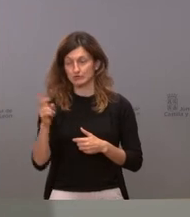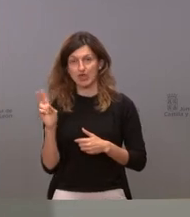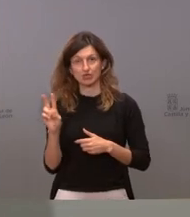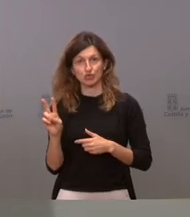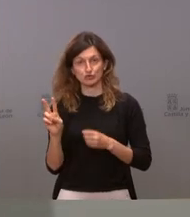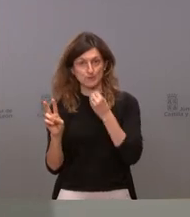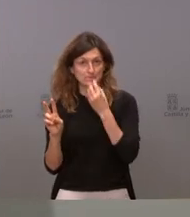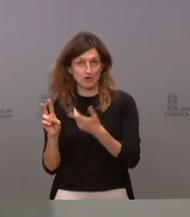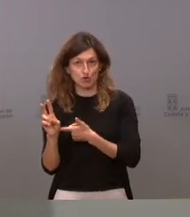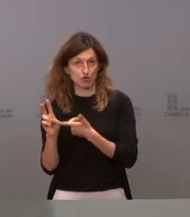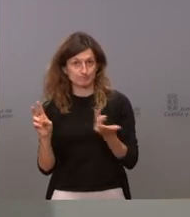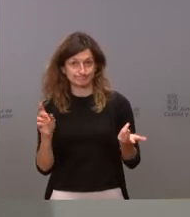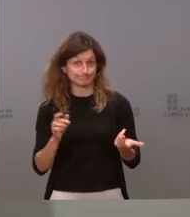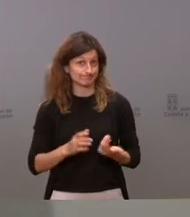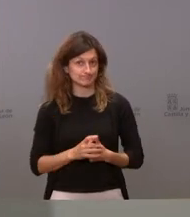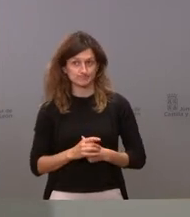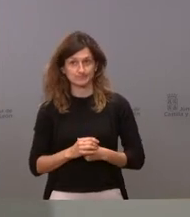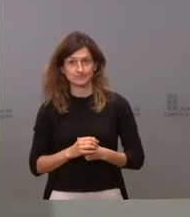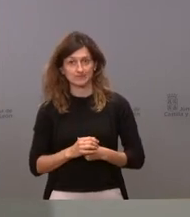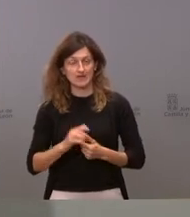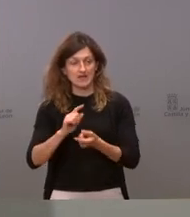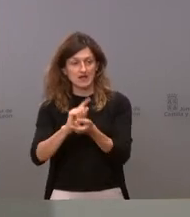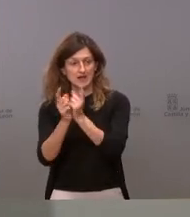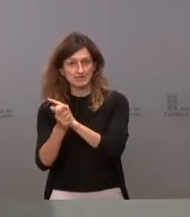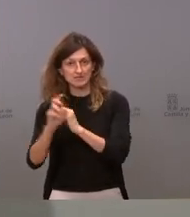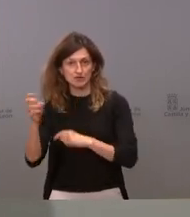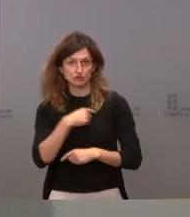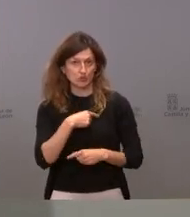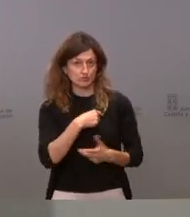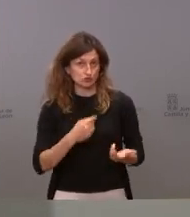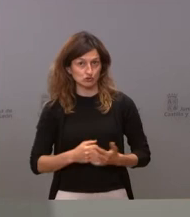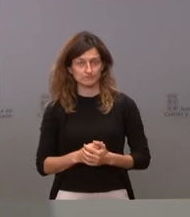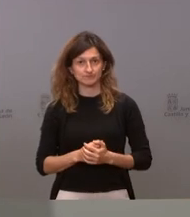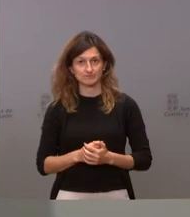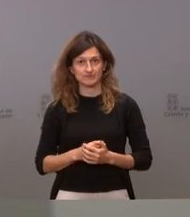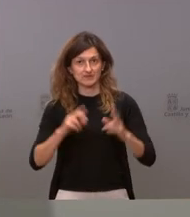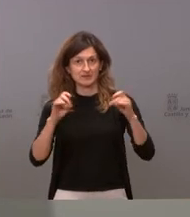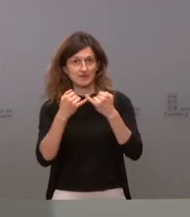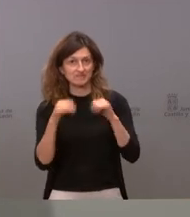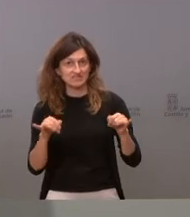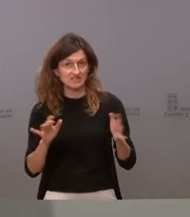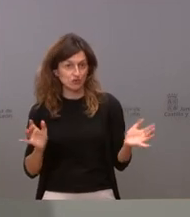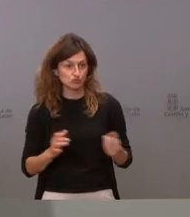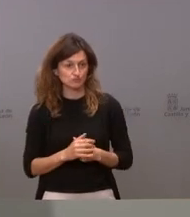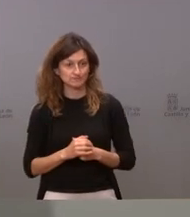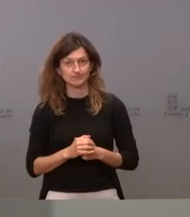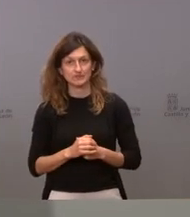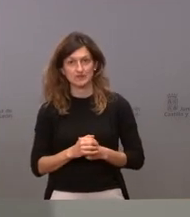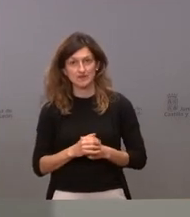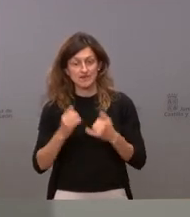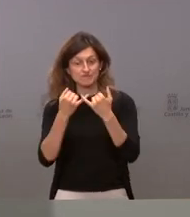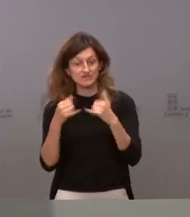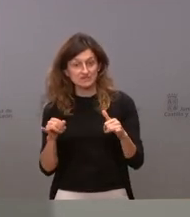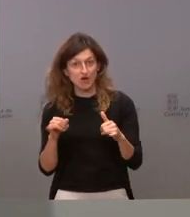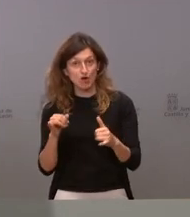pásate no sé una comisión de lo que sea festejos probablemente en festejos estén mejor